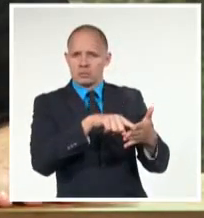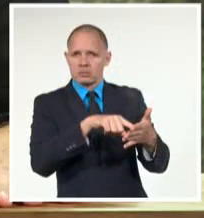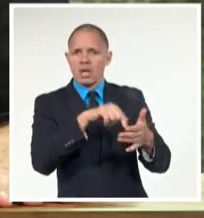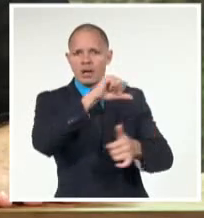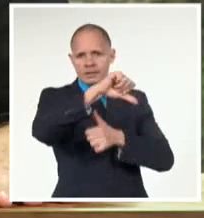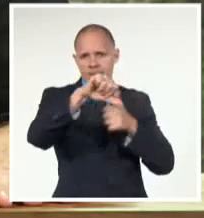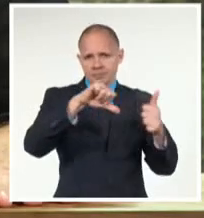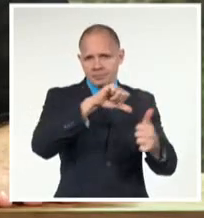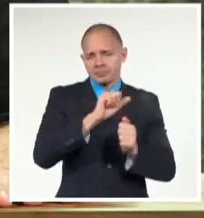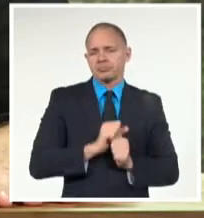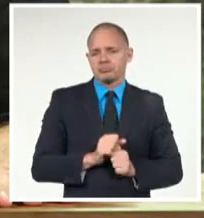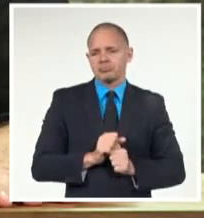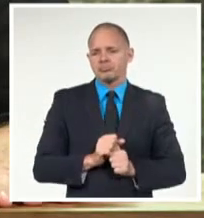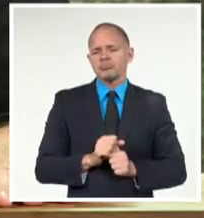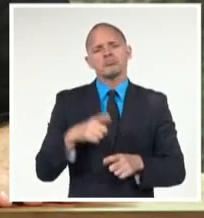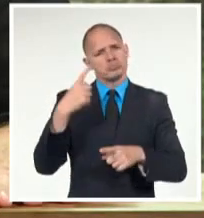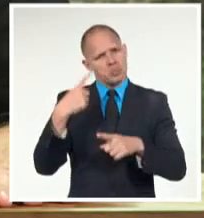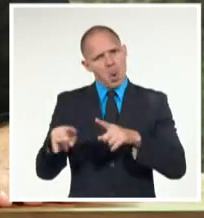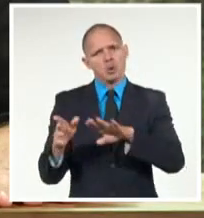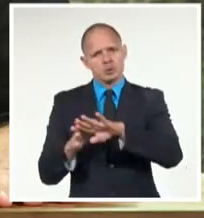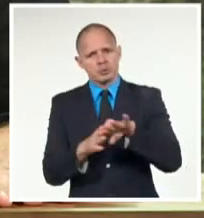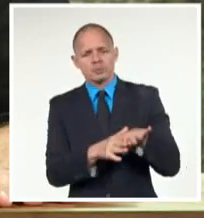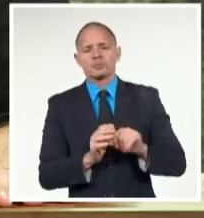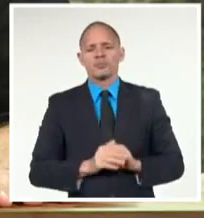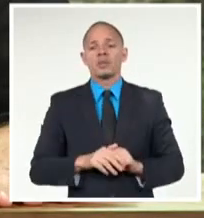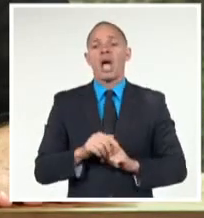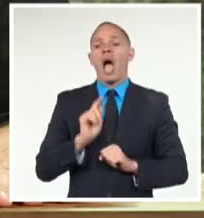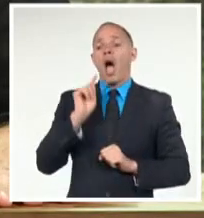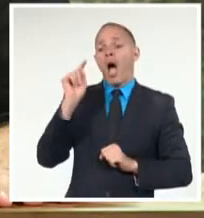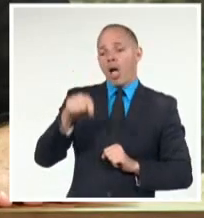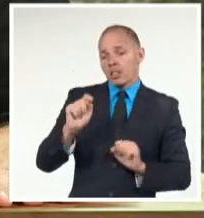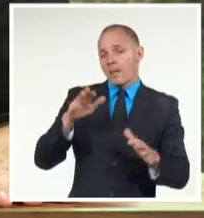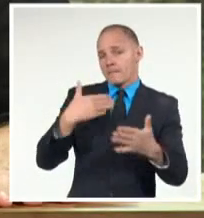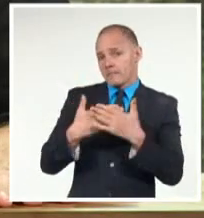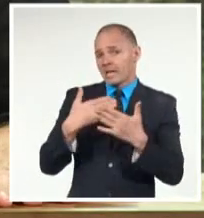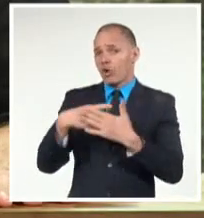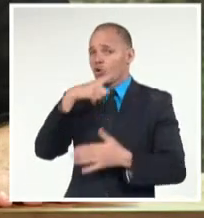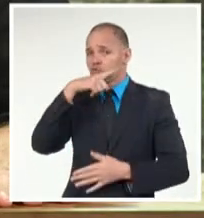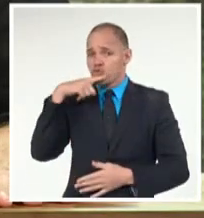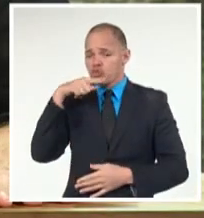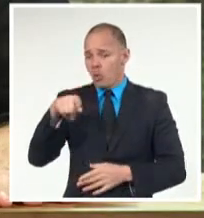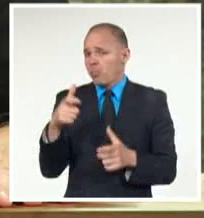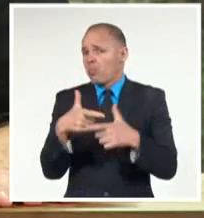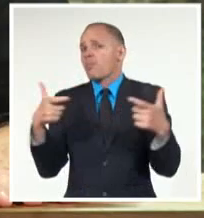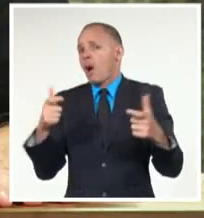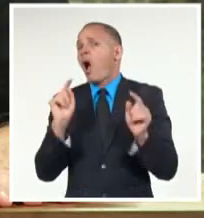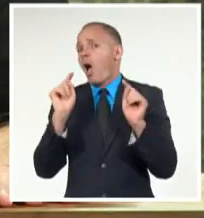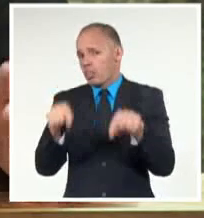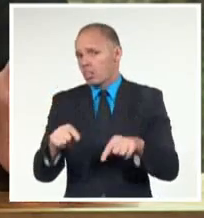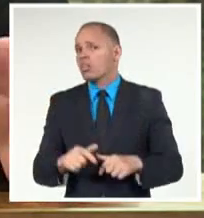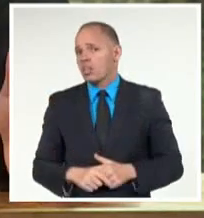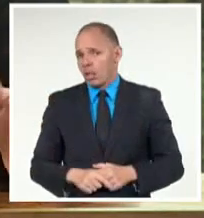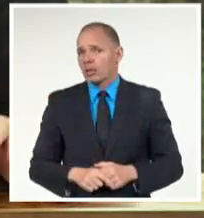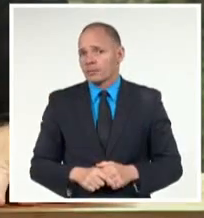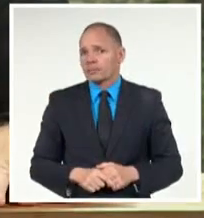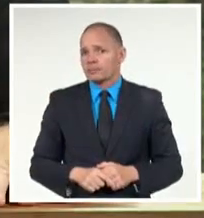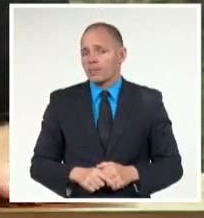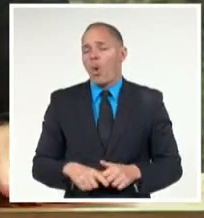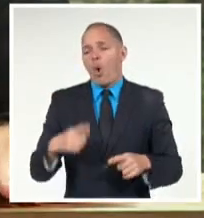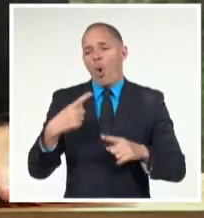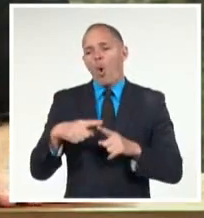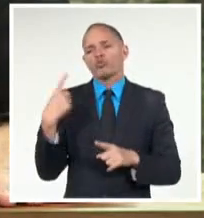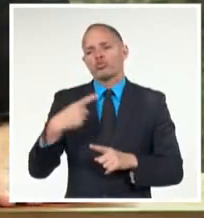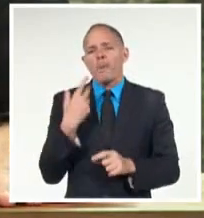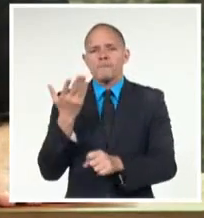también contamos con una importante presencia del empresariado ruso con un pabellón de la Federación de Rusia. Convocamos